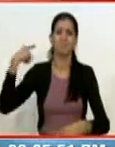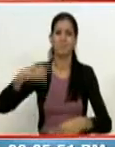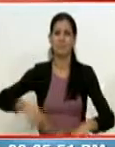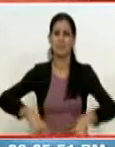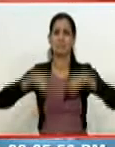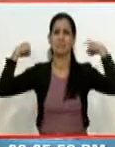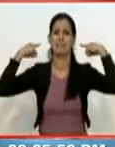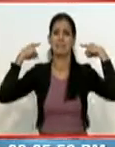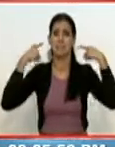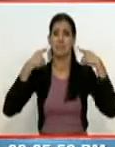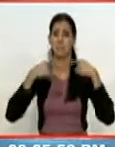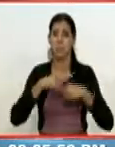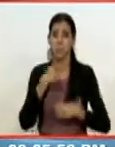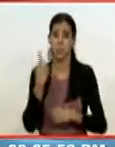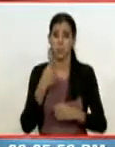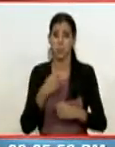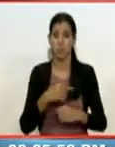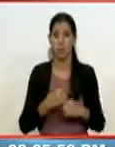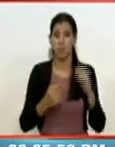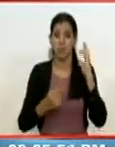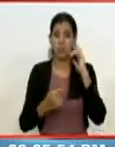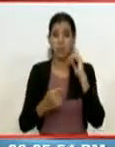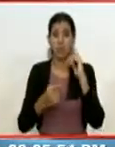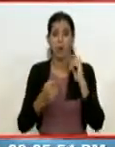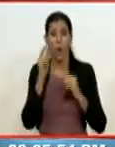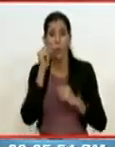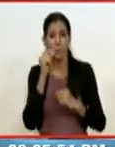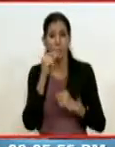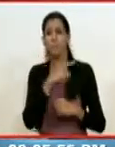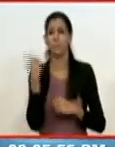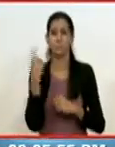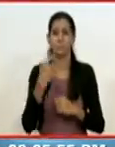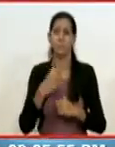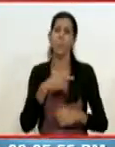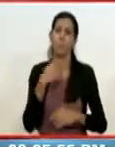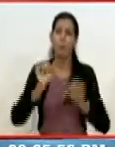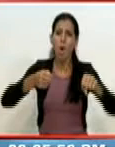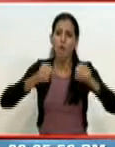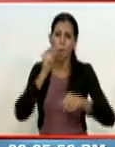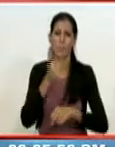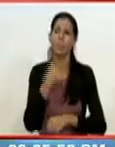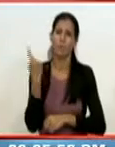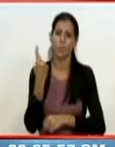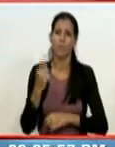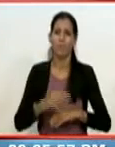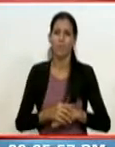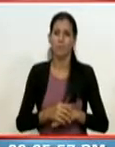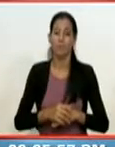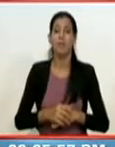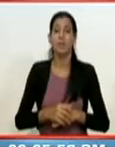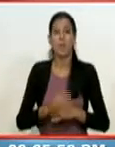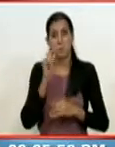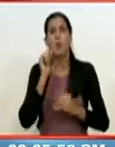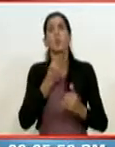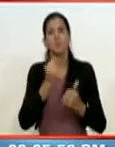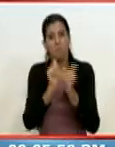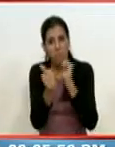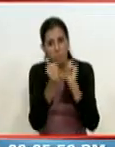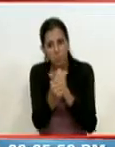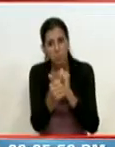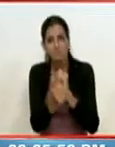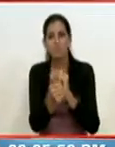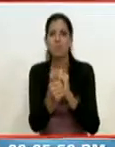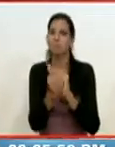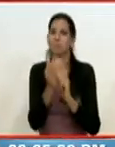Gallegos. Muchacho tranquilo, le gustaba el deporte, no tenía ninguna cosa que